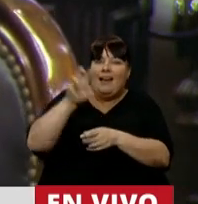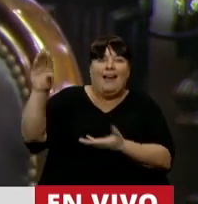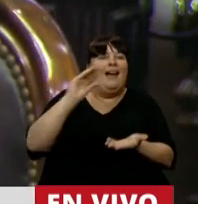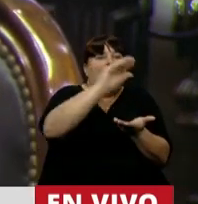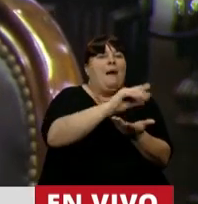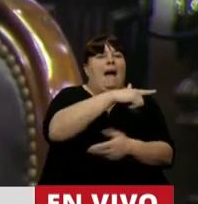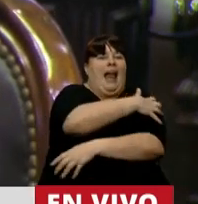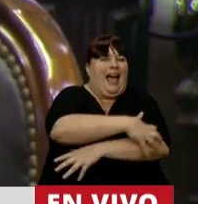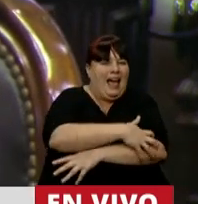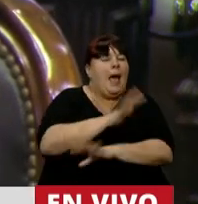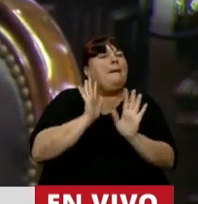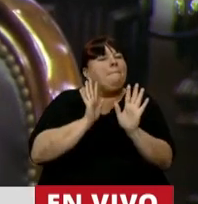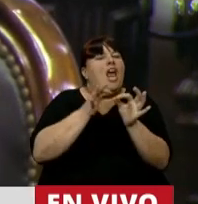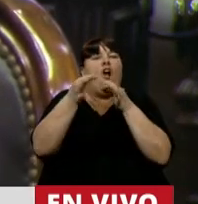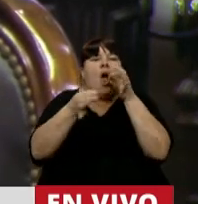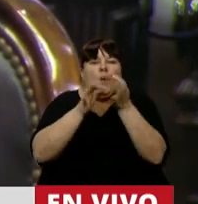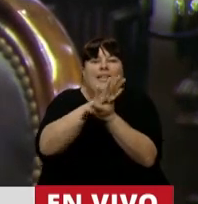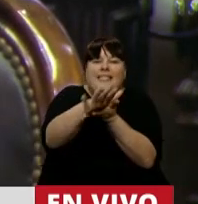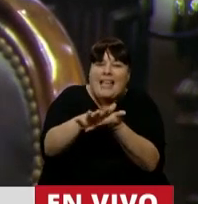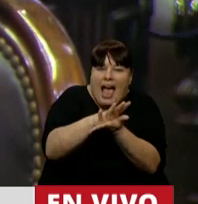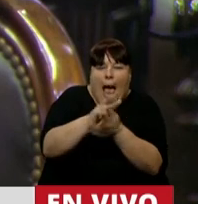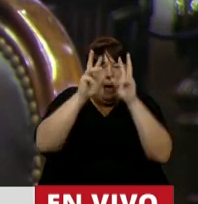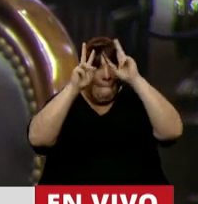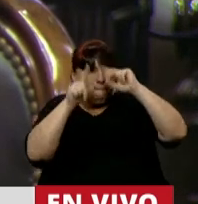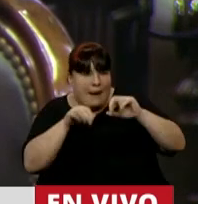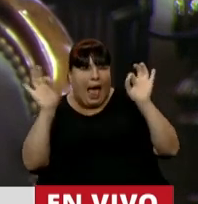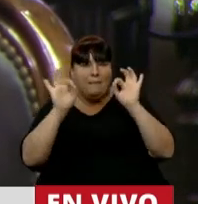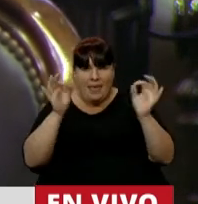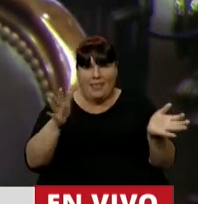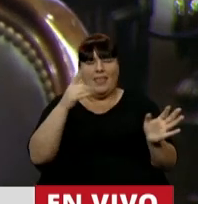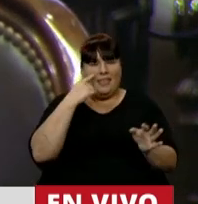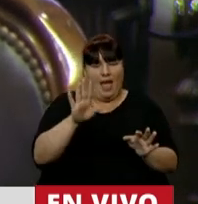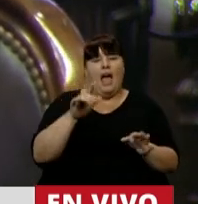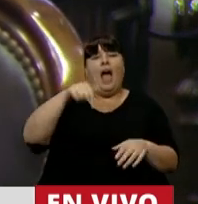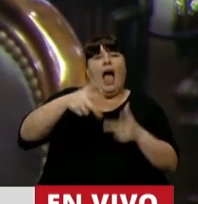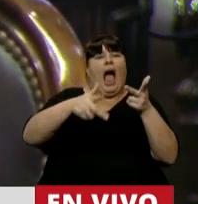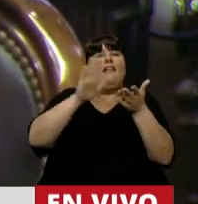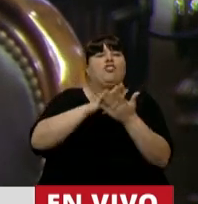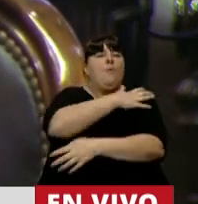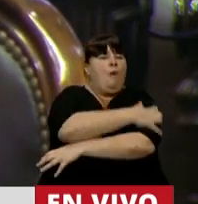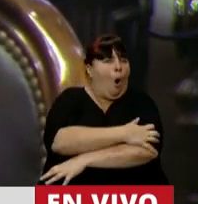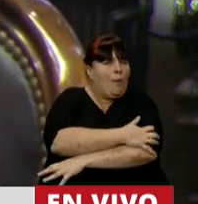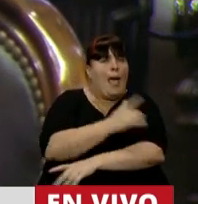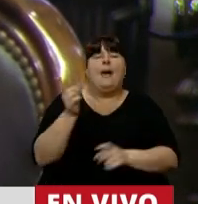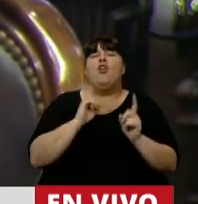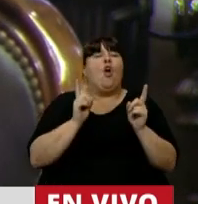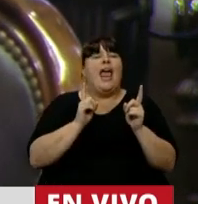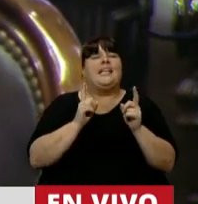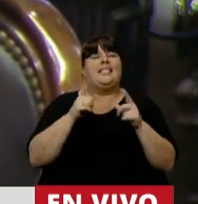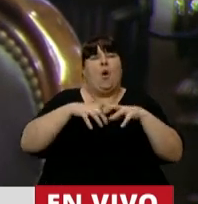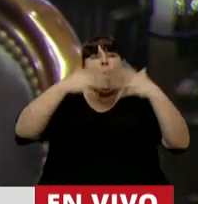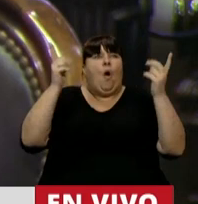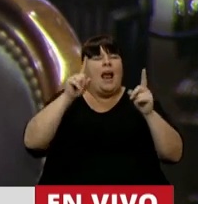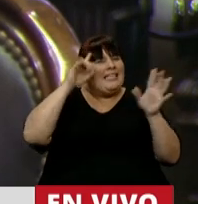a los que menos tienen. Pero hay un diálogo, una estrategia. Miren, acá se habla de la pobreza, pero no es una cuestión de